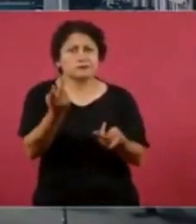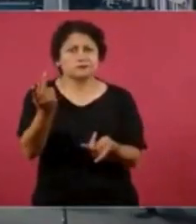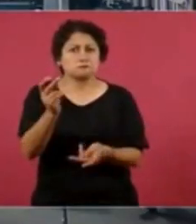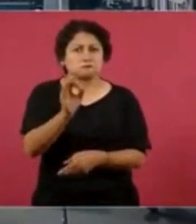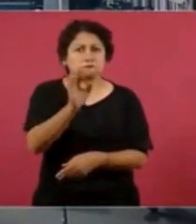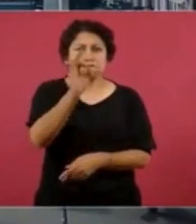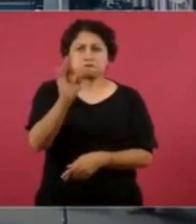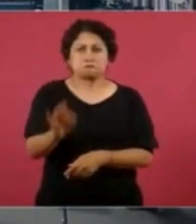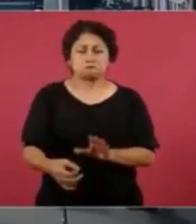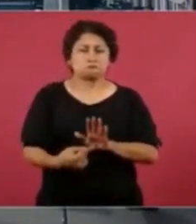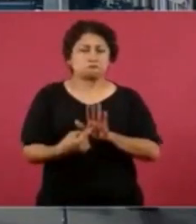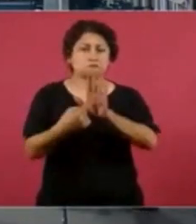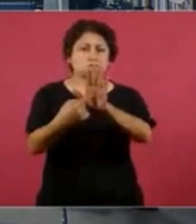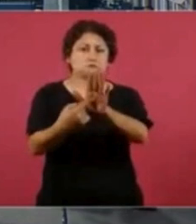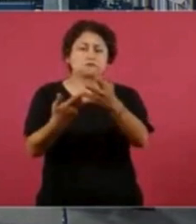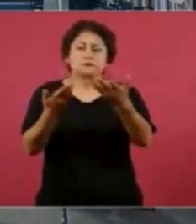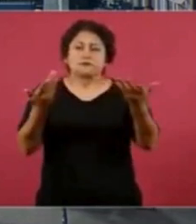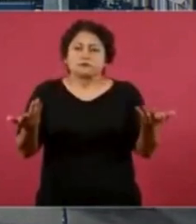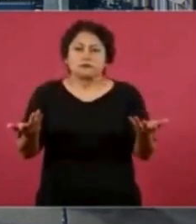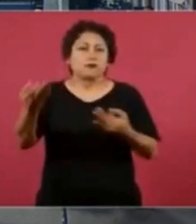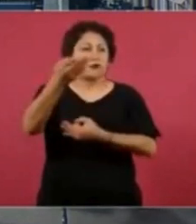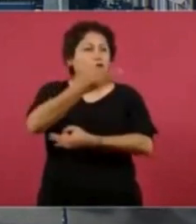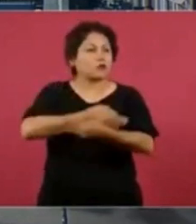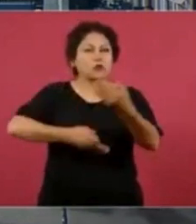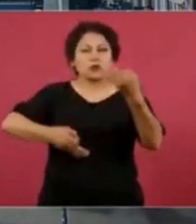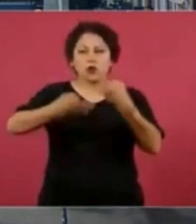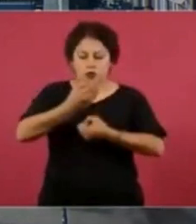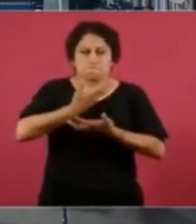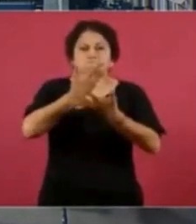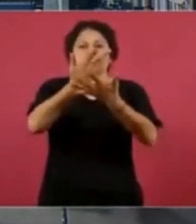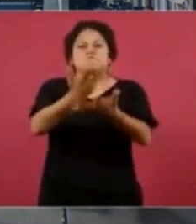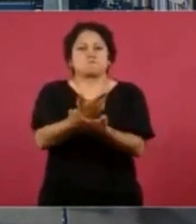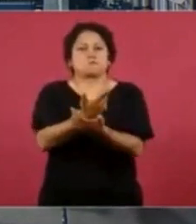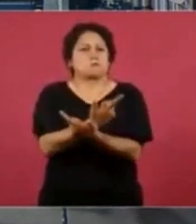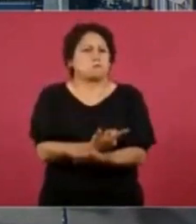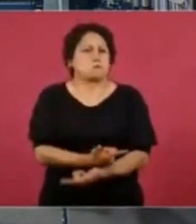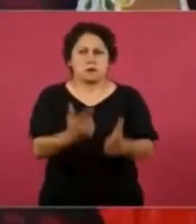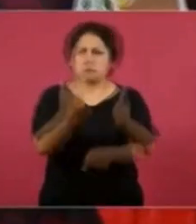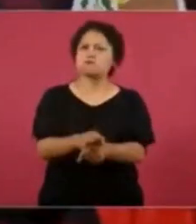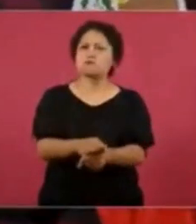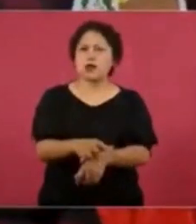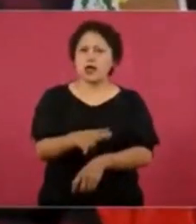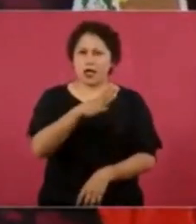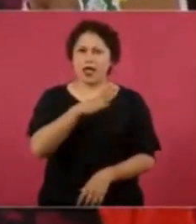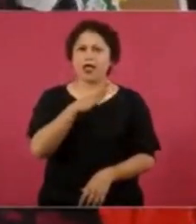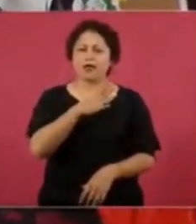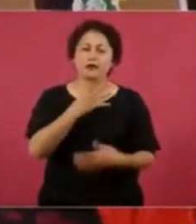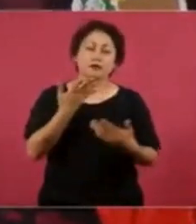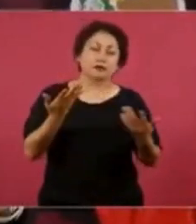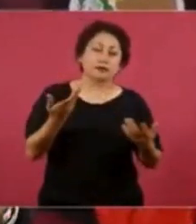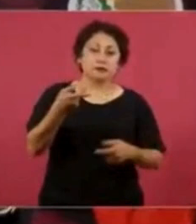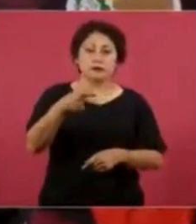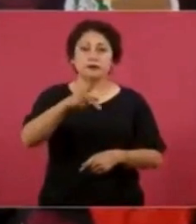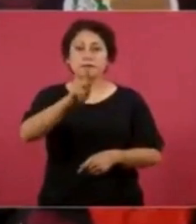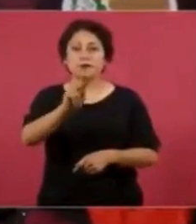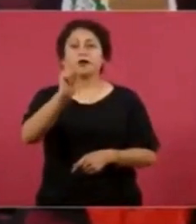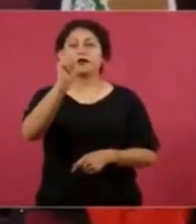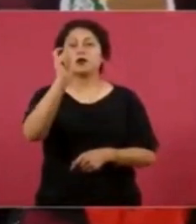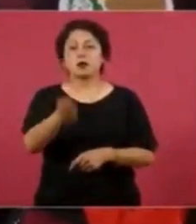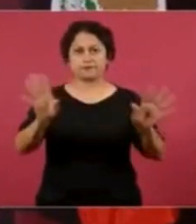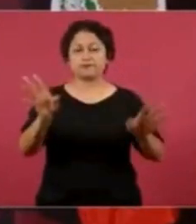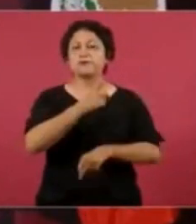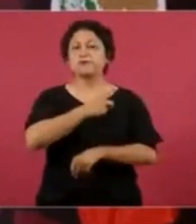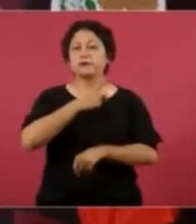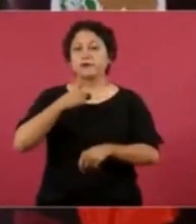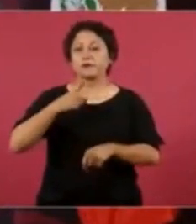conferencia matutina en Palacio Nacional, el presidente Andrés Manuel López Obrador abordó varios temas de relevancia nacional e internacional.